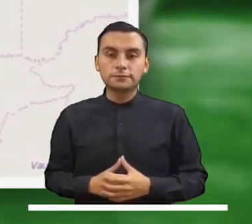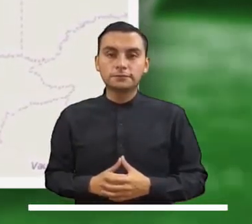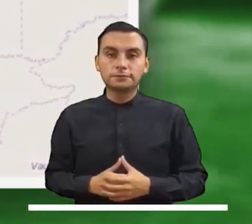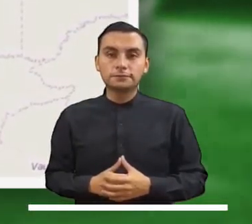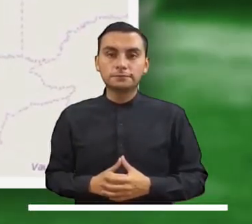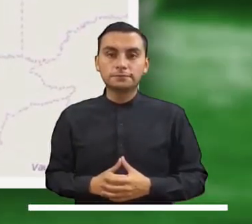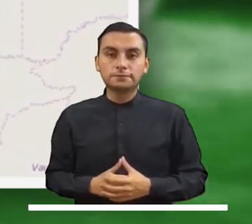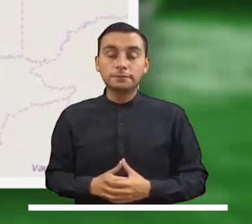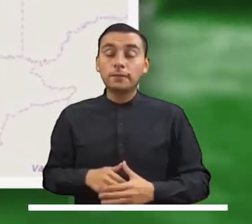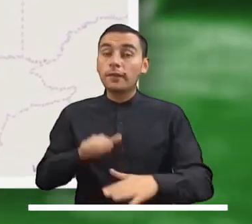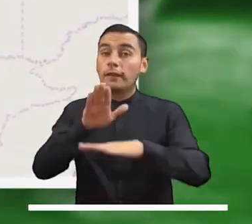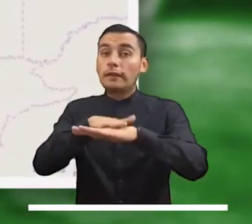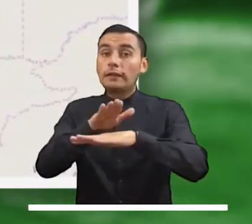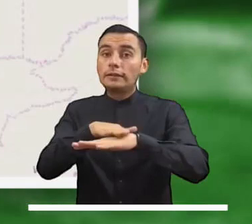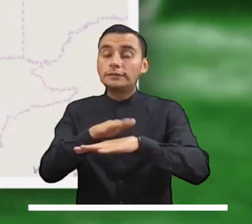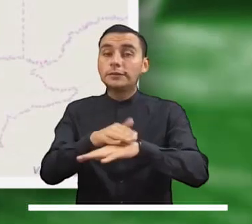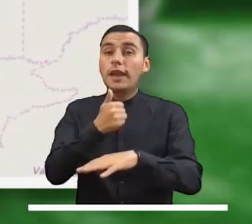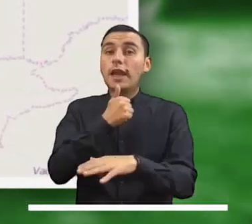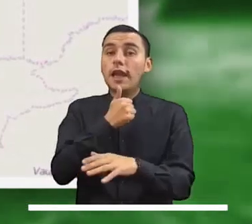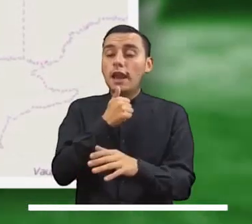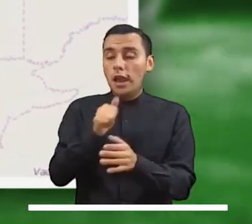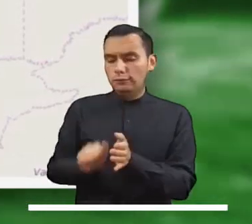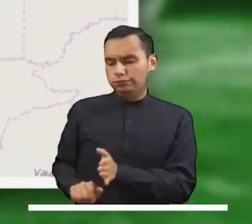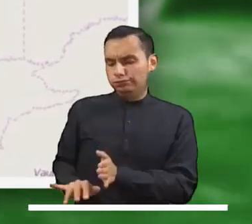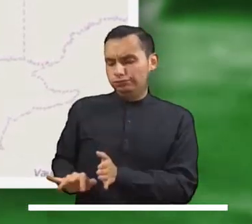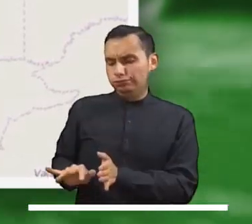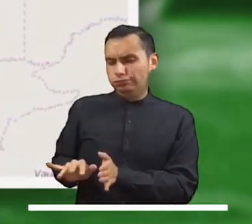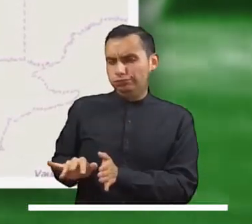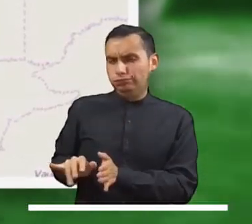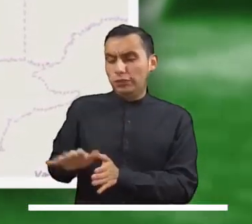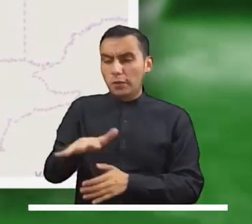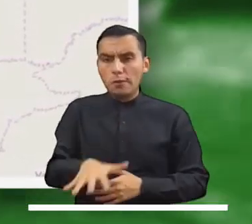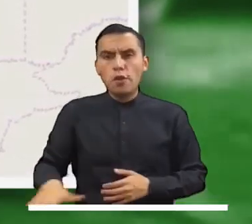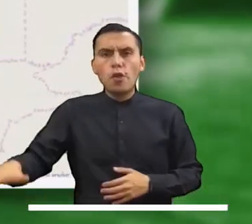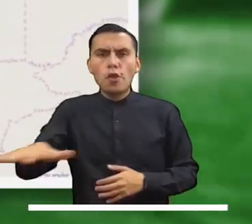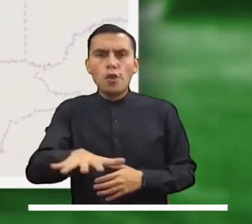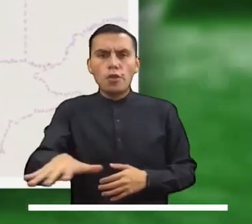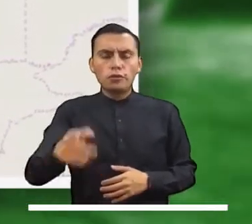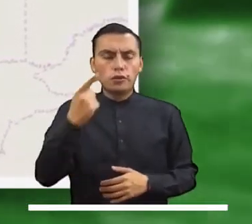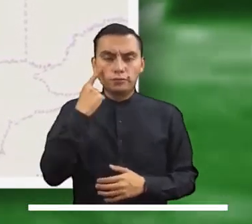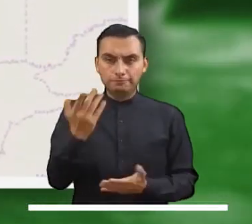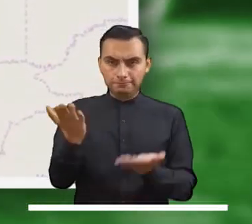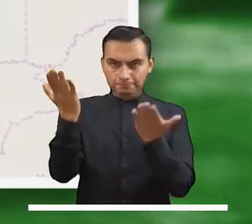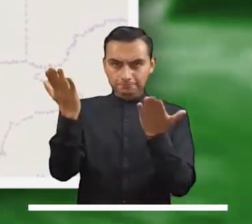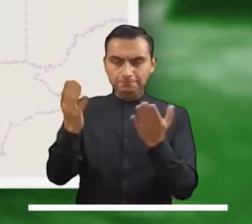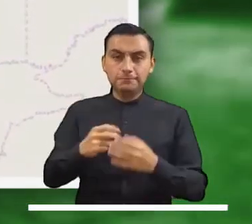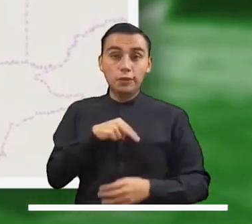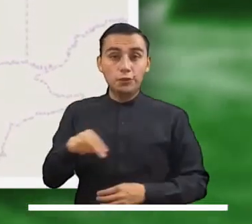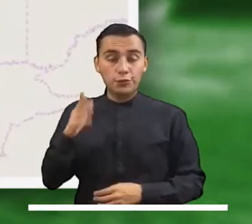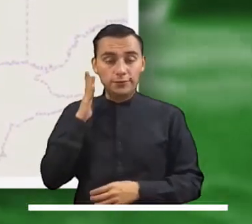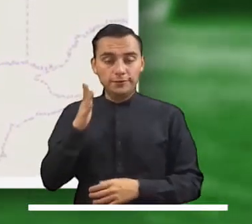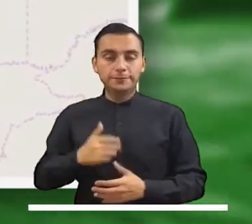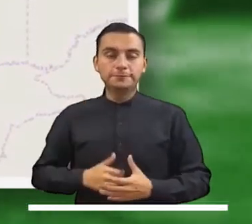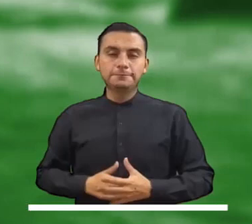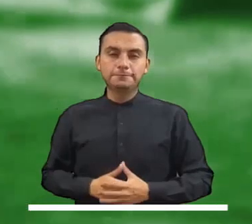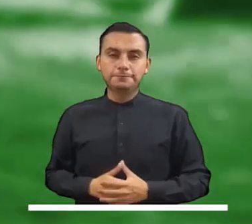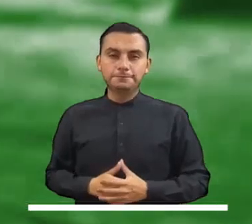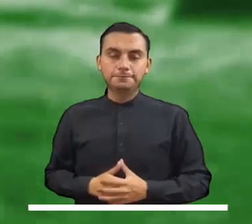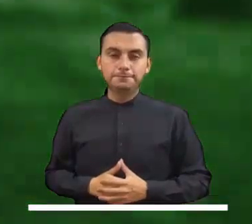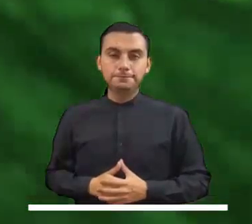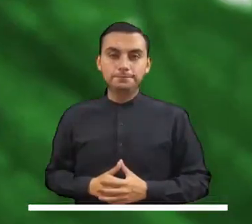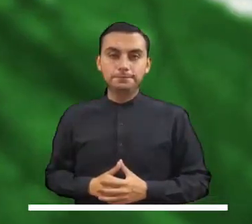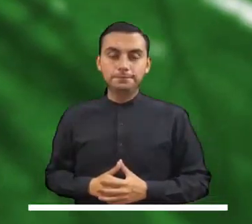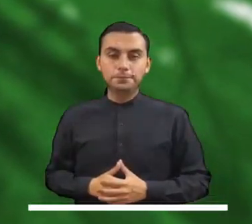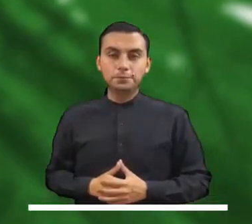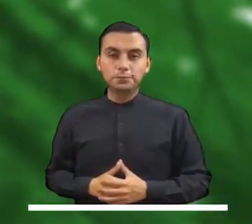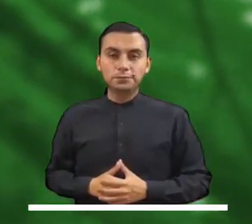en el municipio de Neiva. Atención a las inundaciones registradas en el sector bellavista del municipio de Puerto Huiches, norte